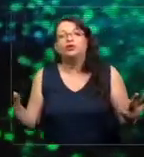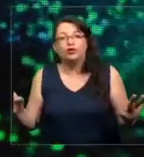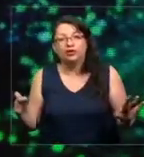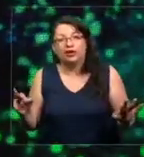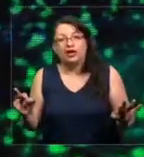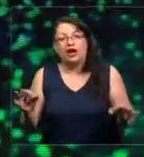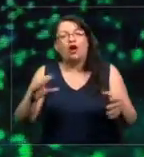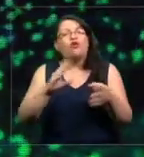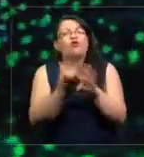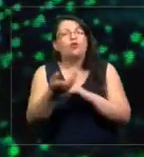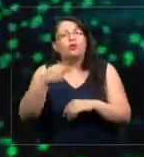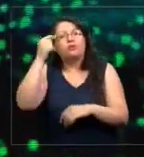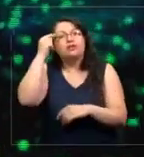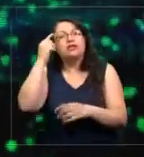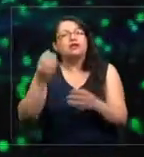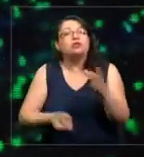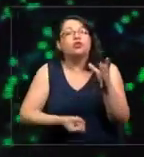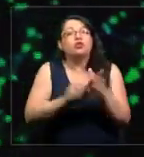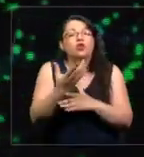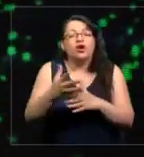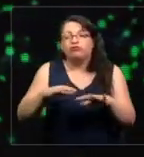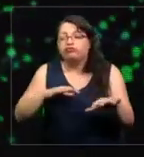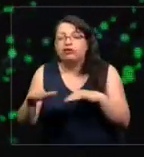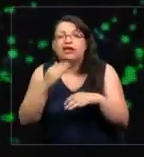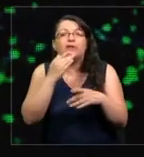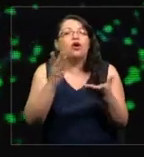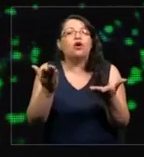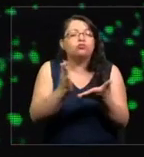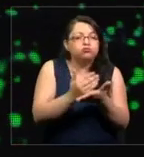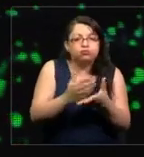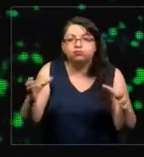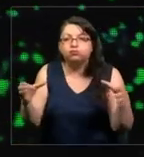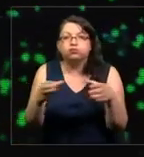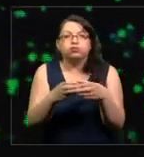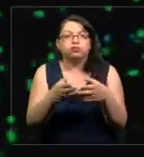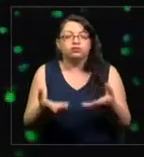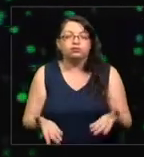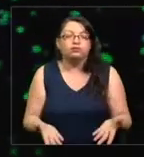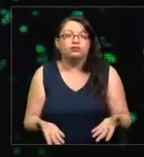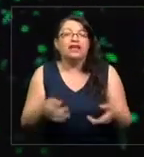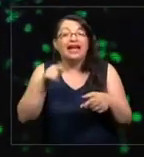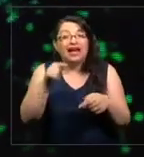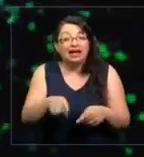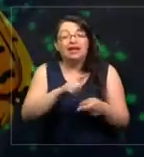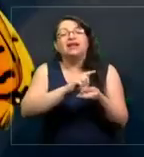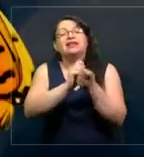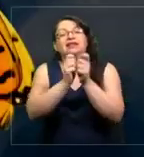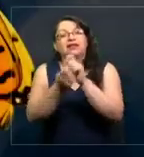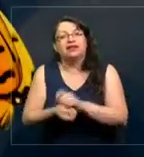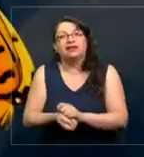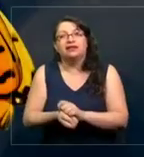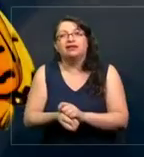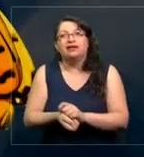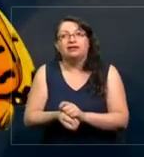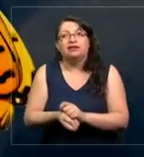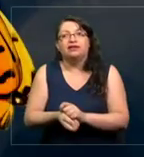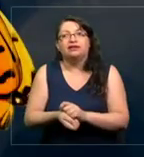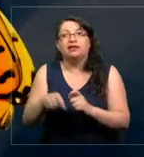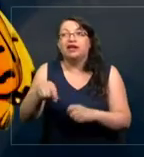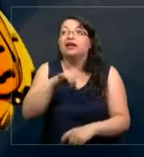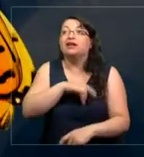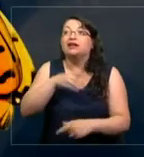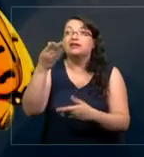pensar, de actuar y de organizarse. Esa transformación en Chile